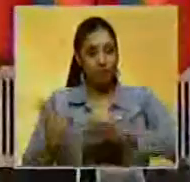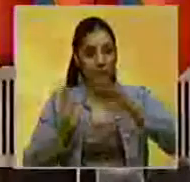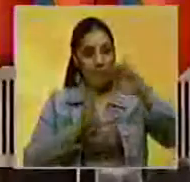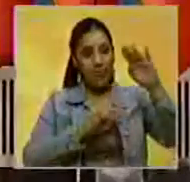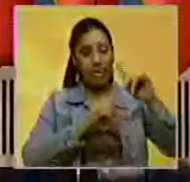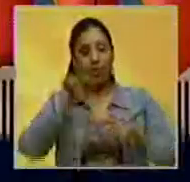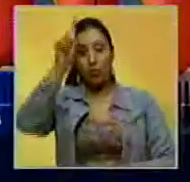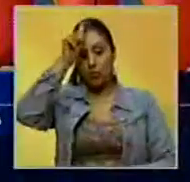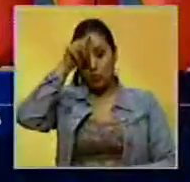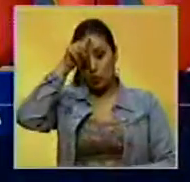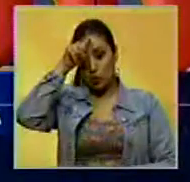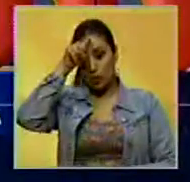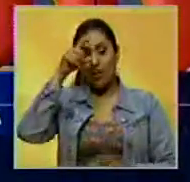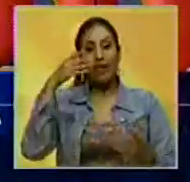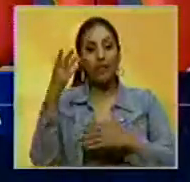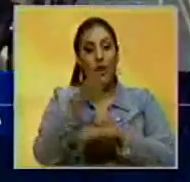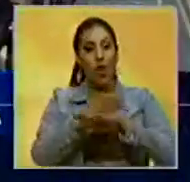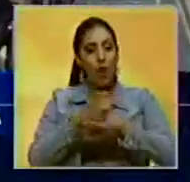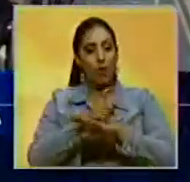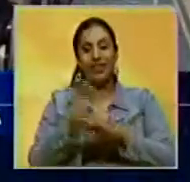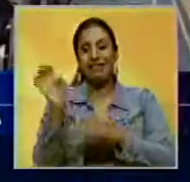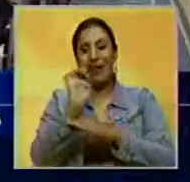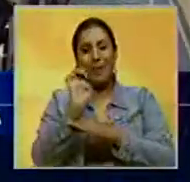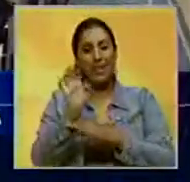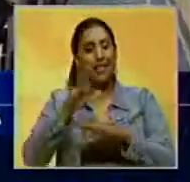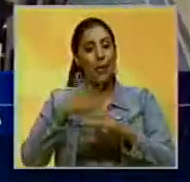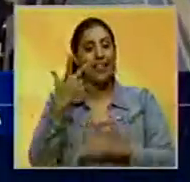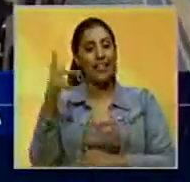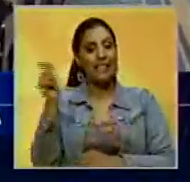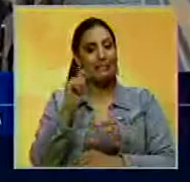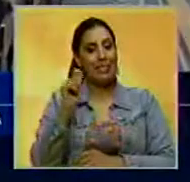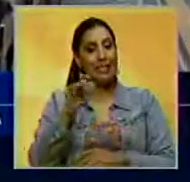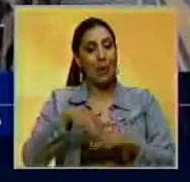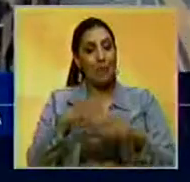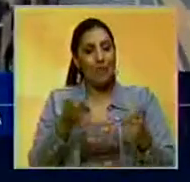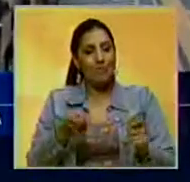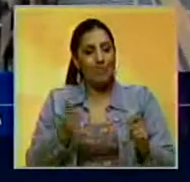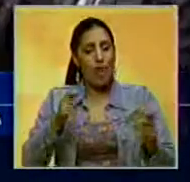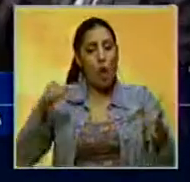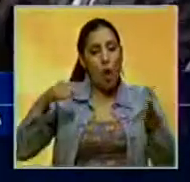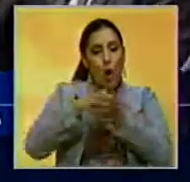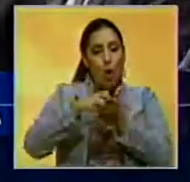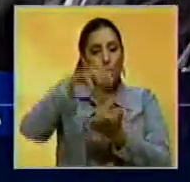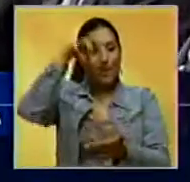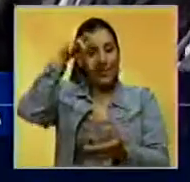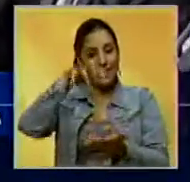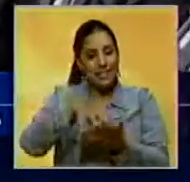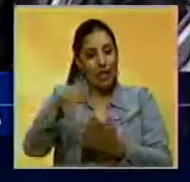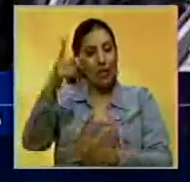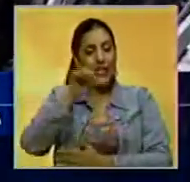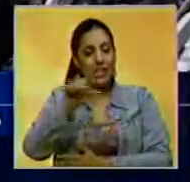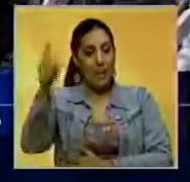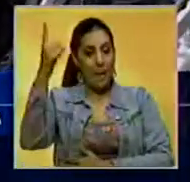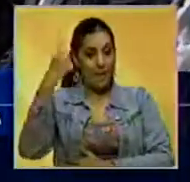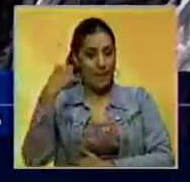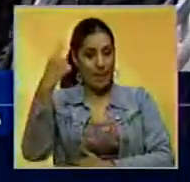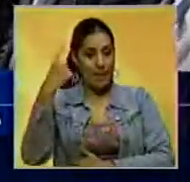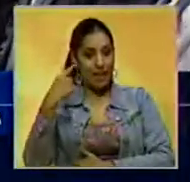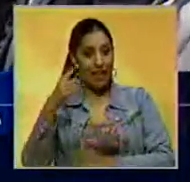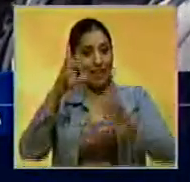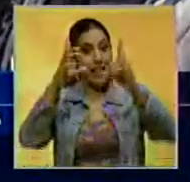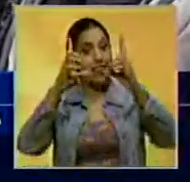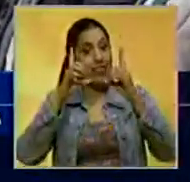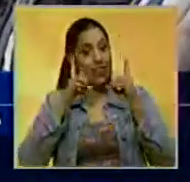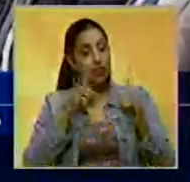En Turquía, gobierno decretó un estado de emergencia por tres meses, luego del intento de golpe de Estado ocurrido la semana pasada. La